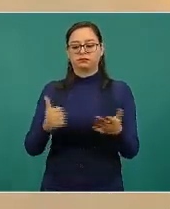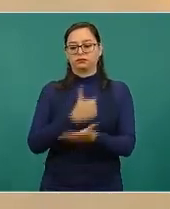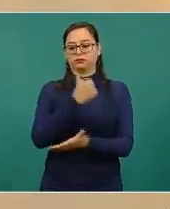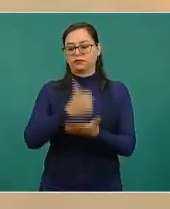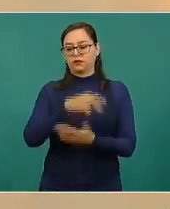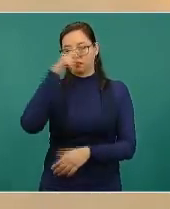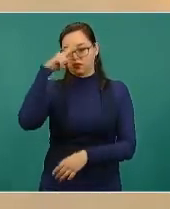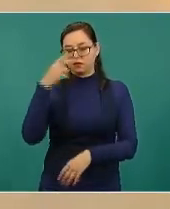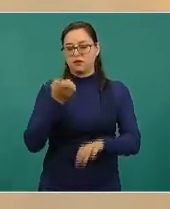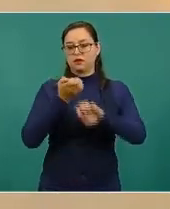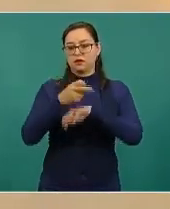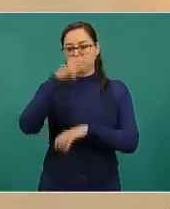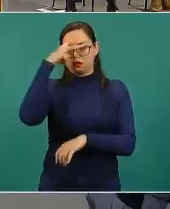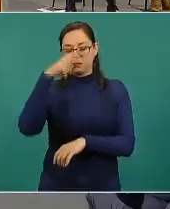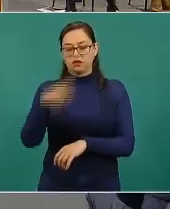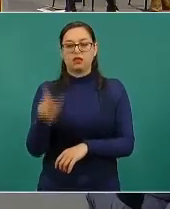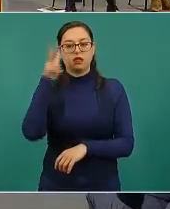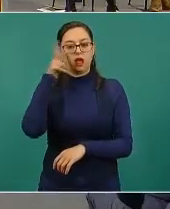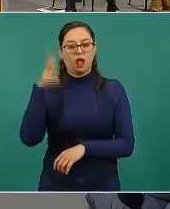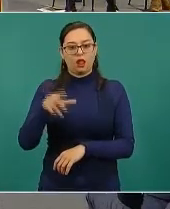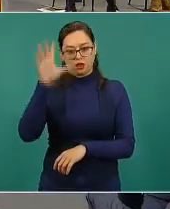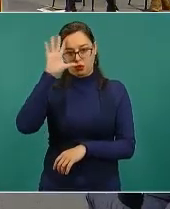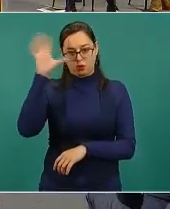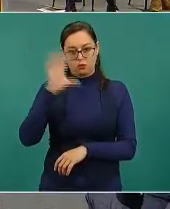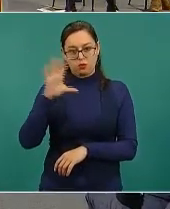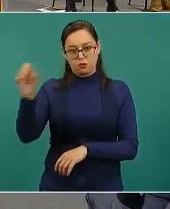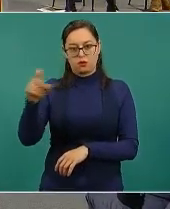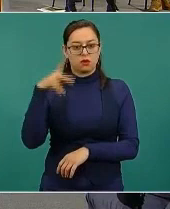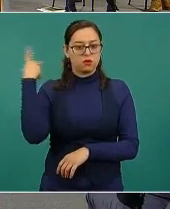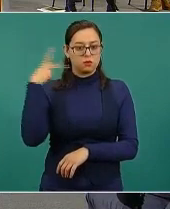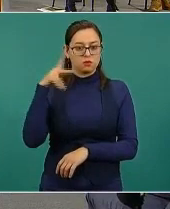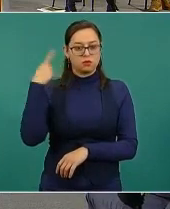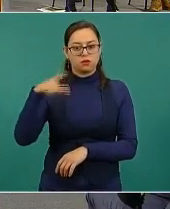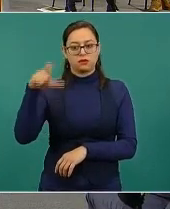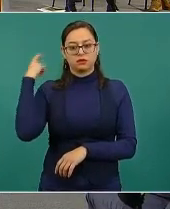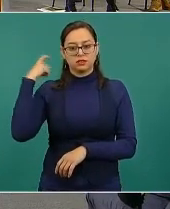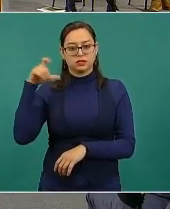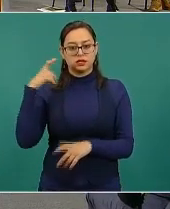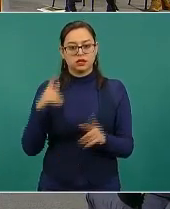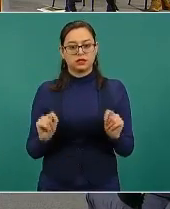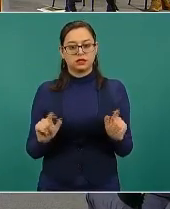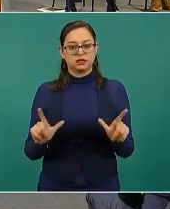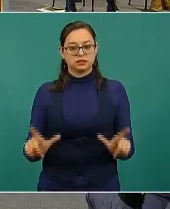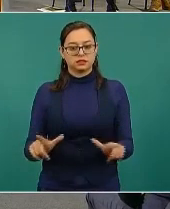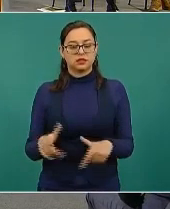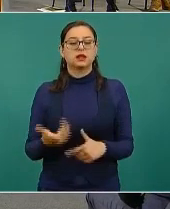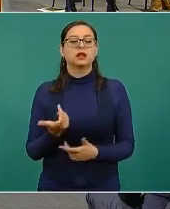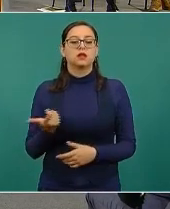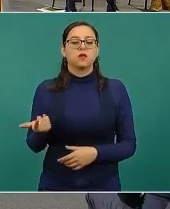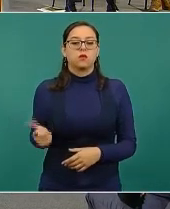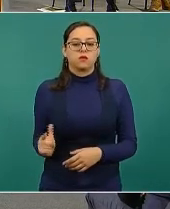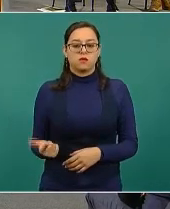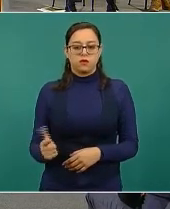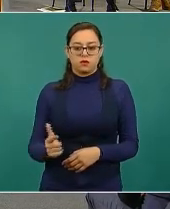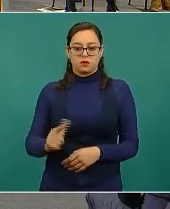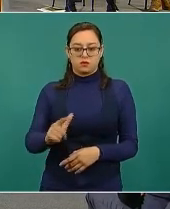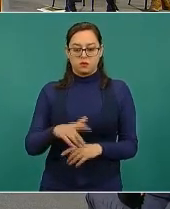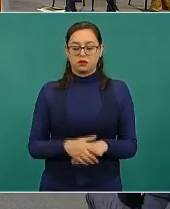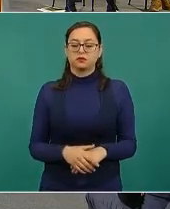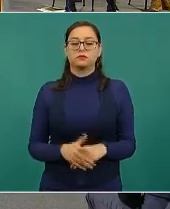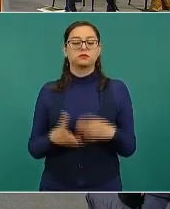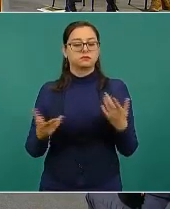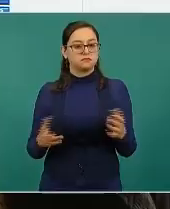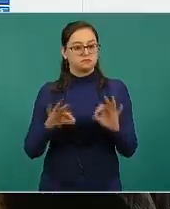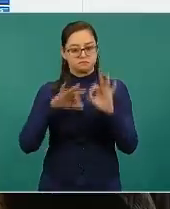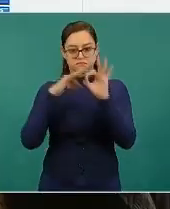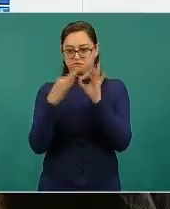México, Hidalgo, Morelos, Puebla, Querétaro, Tlaxcala y Guanajuato. Todas las